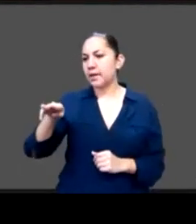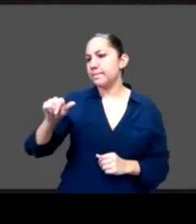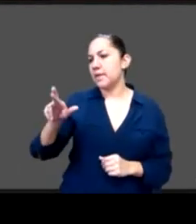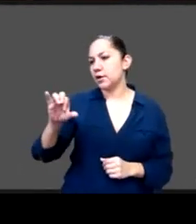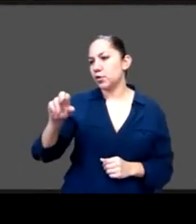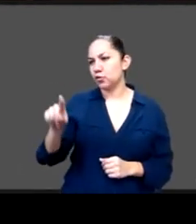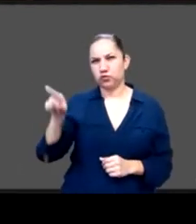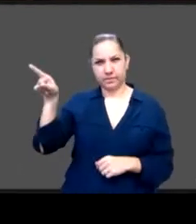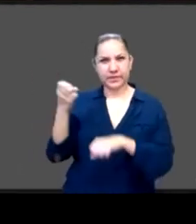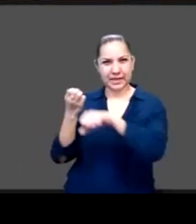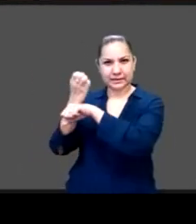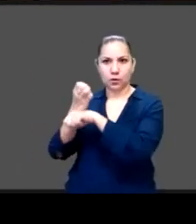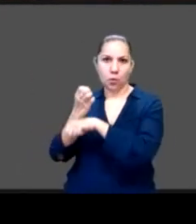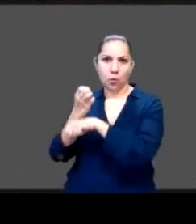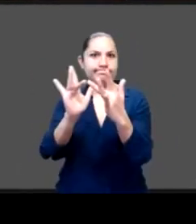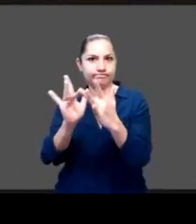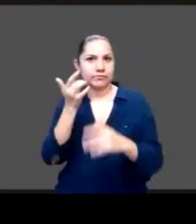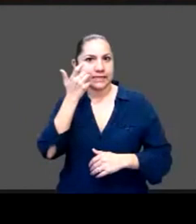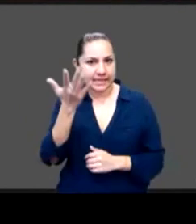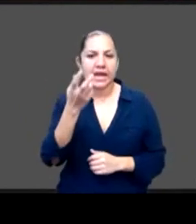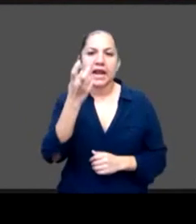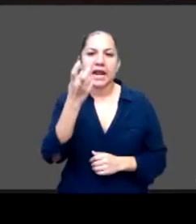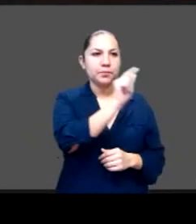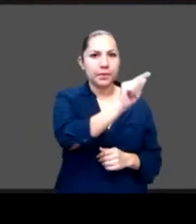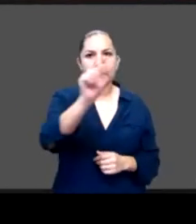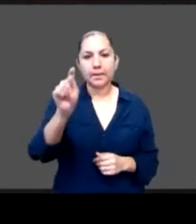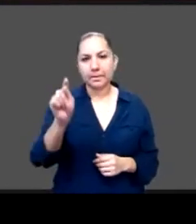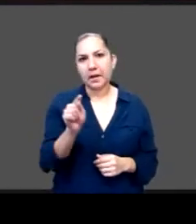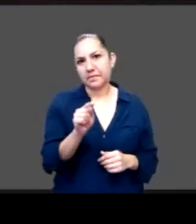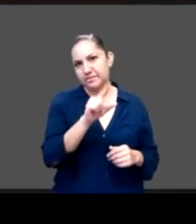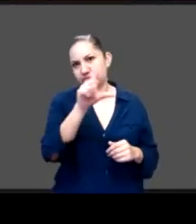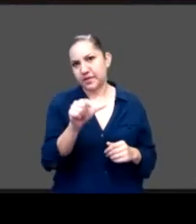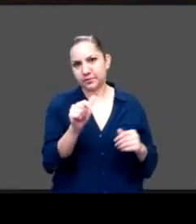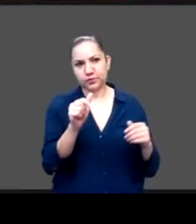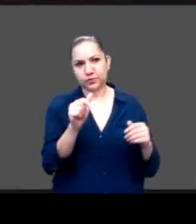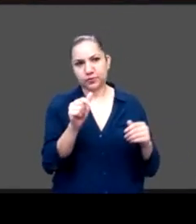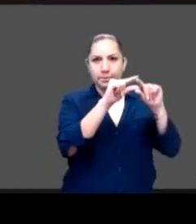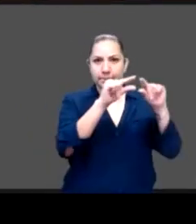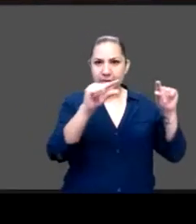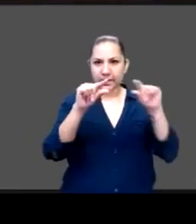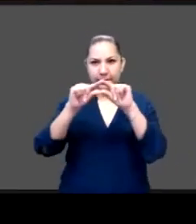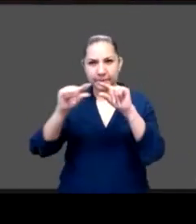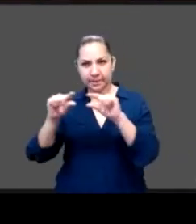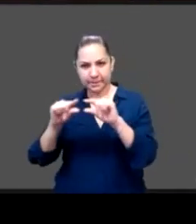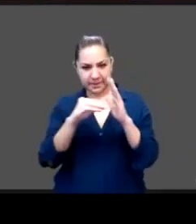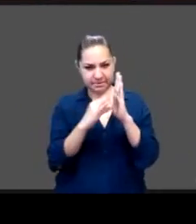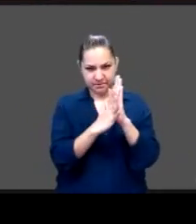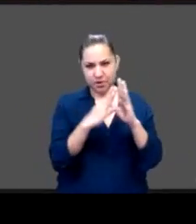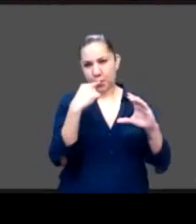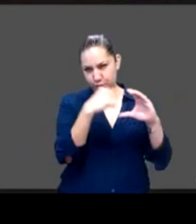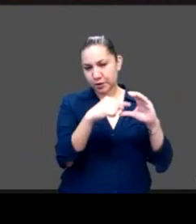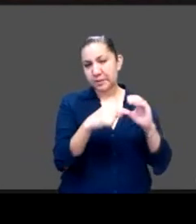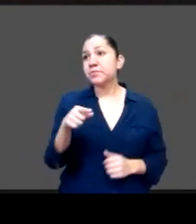federativas. Así que me da mucho gusto que se esté generando este interés por el tema y por seguir profundizando y